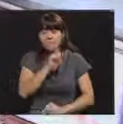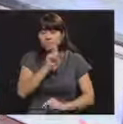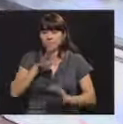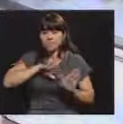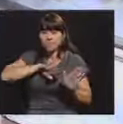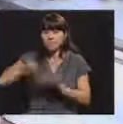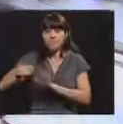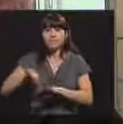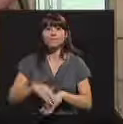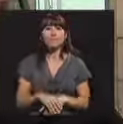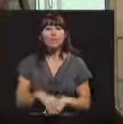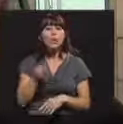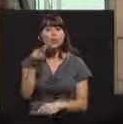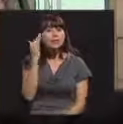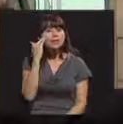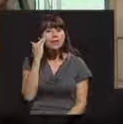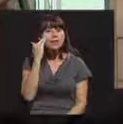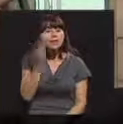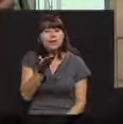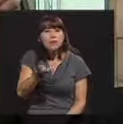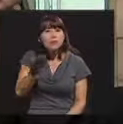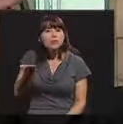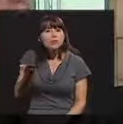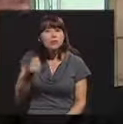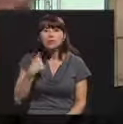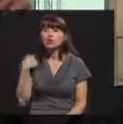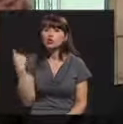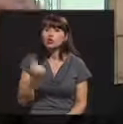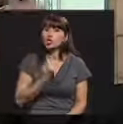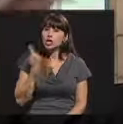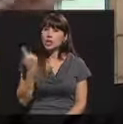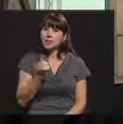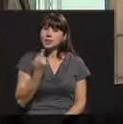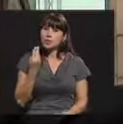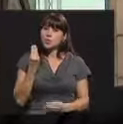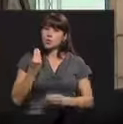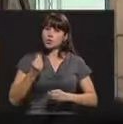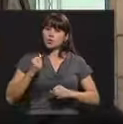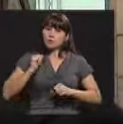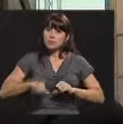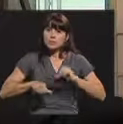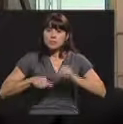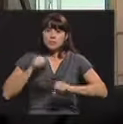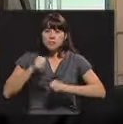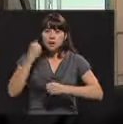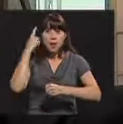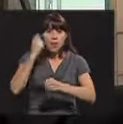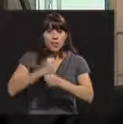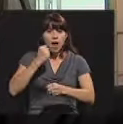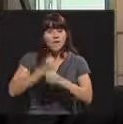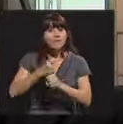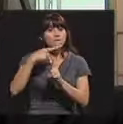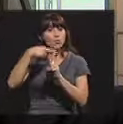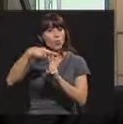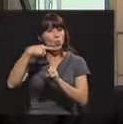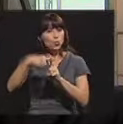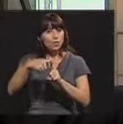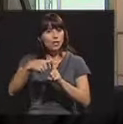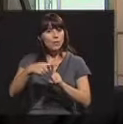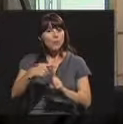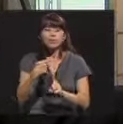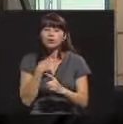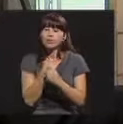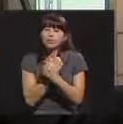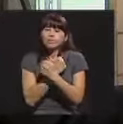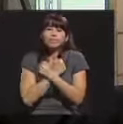Usted sabe que las cosas, yo siempre he sido muy arrancaíso para trabajar y muy positivo. Viera que